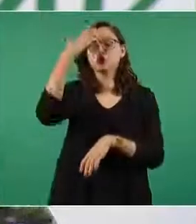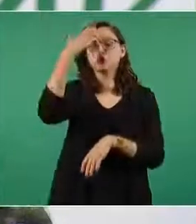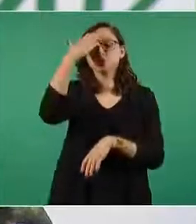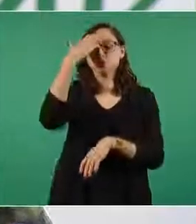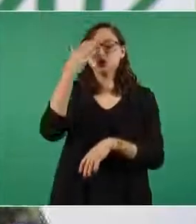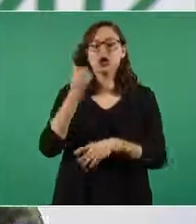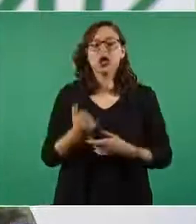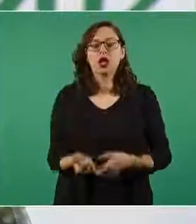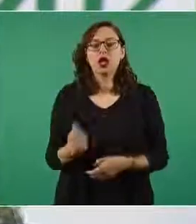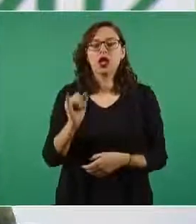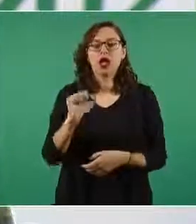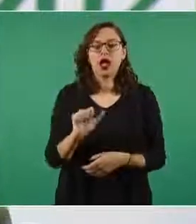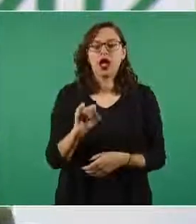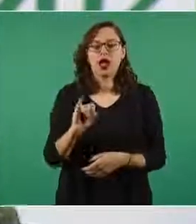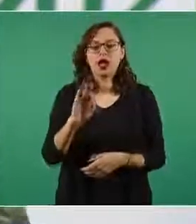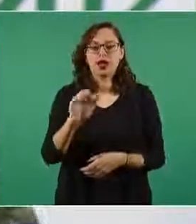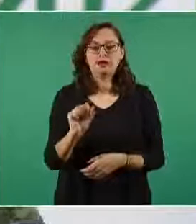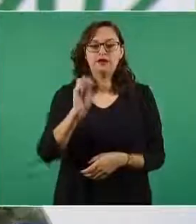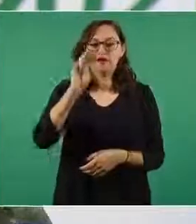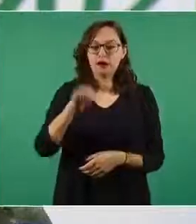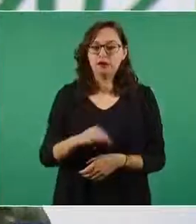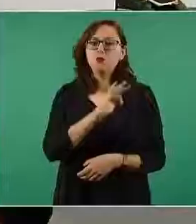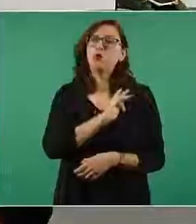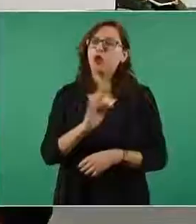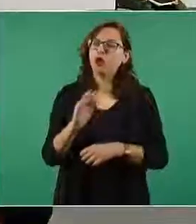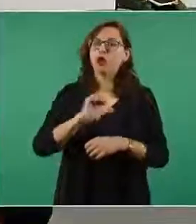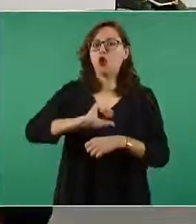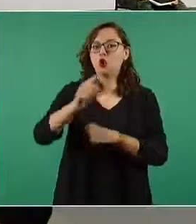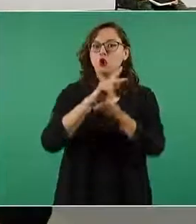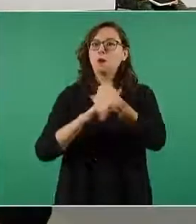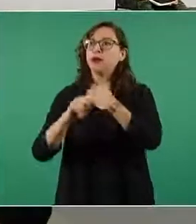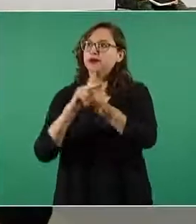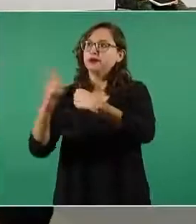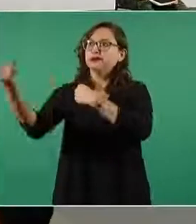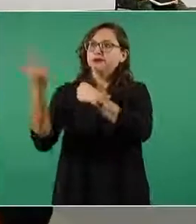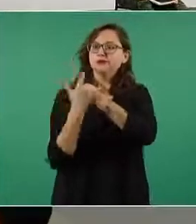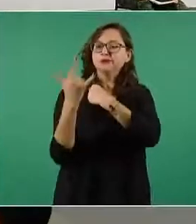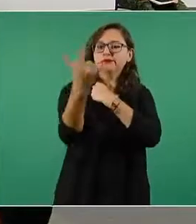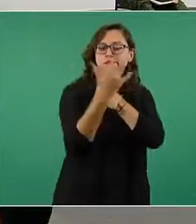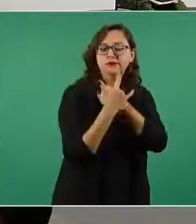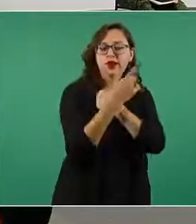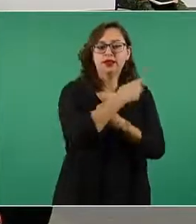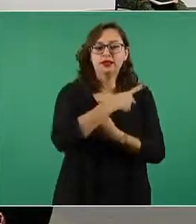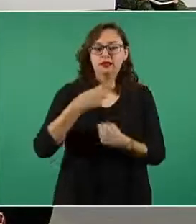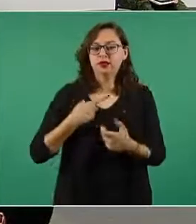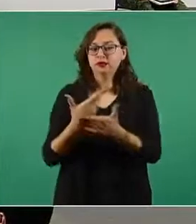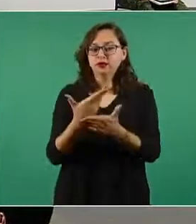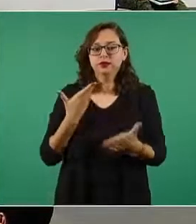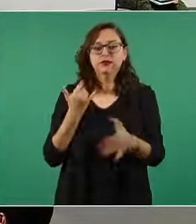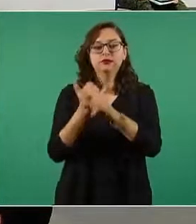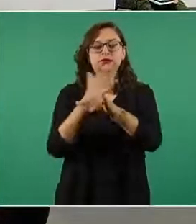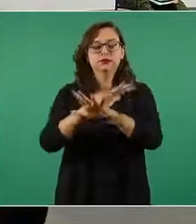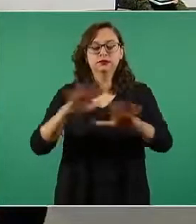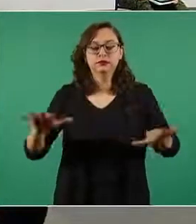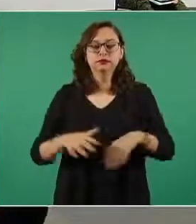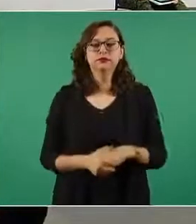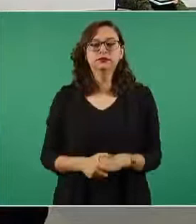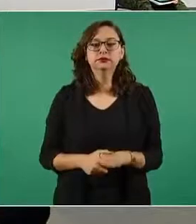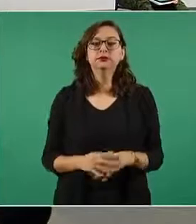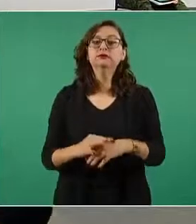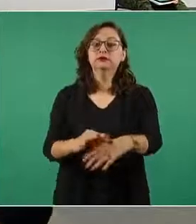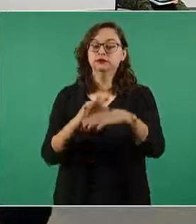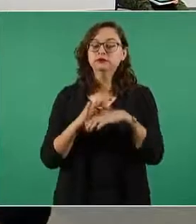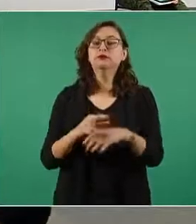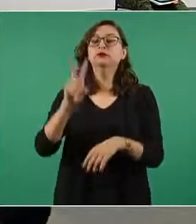IFA para realizar operaciones en el mismo la entrada en operación del aeropuerto internacional Felipe Ángeles es una realidad